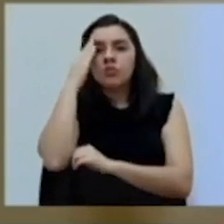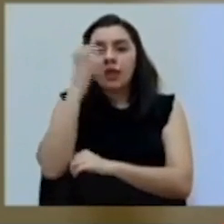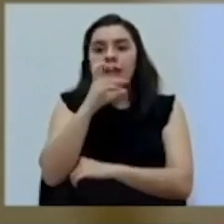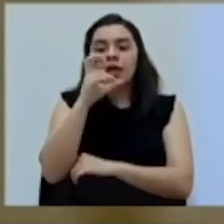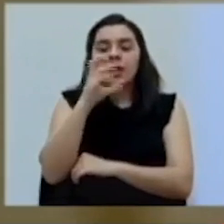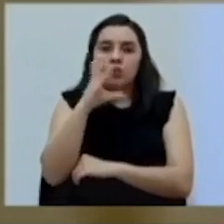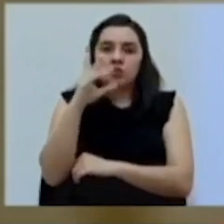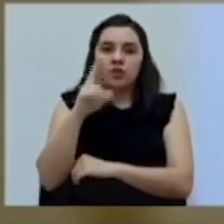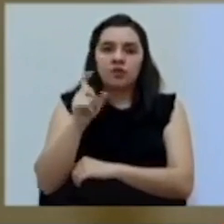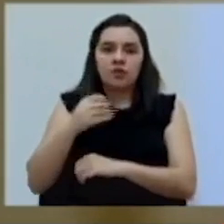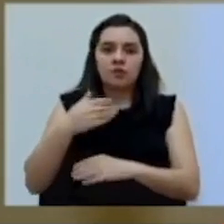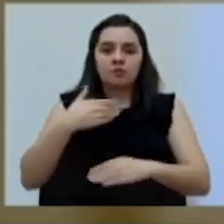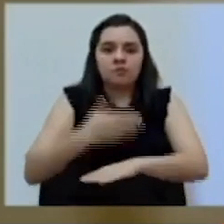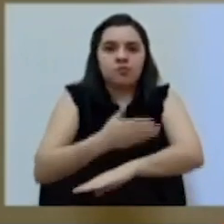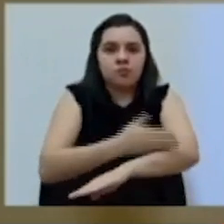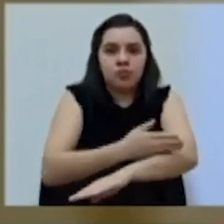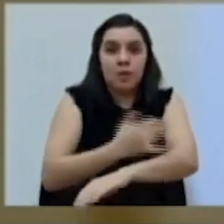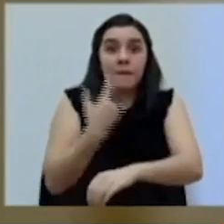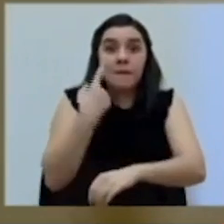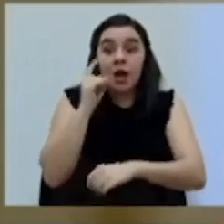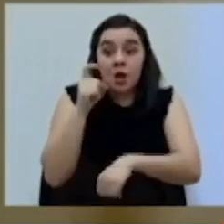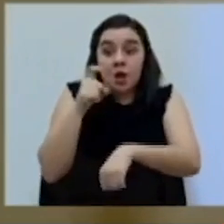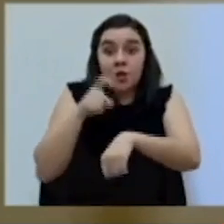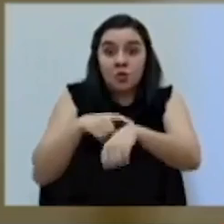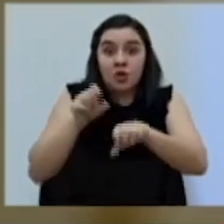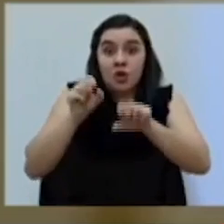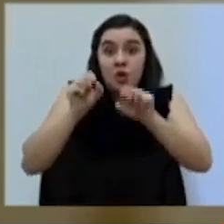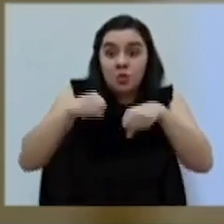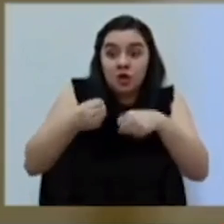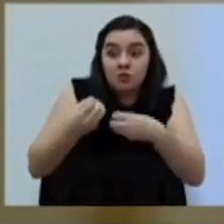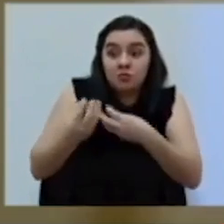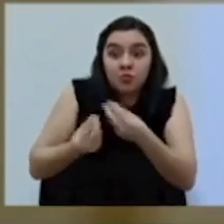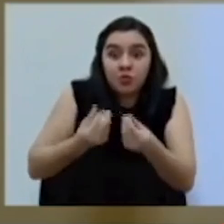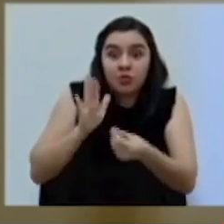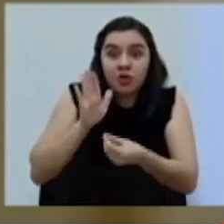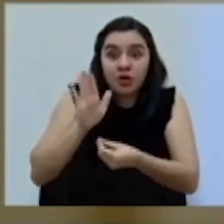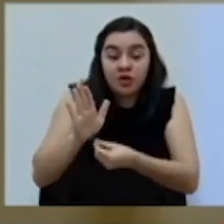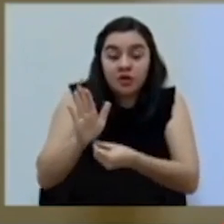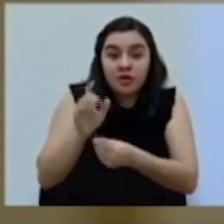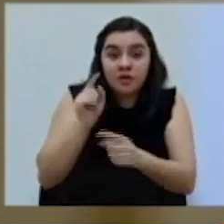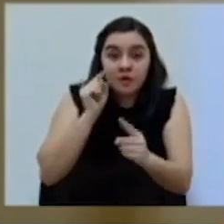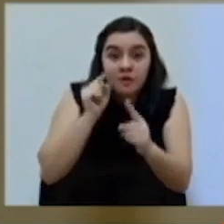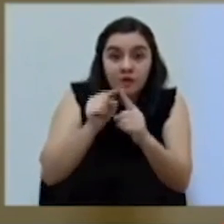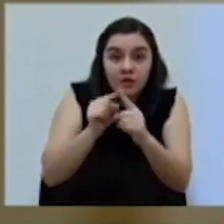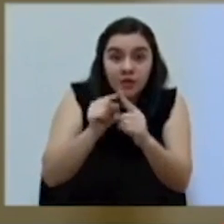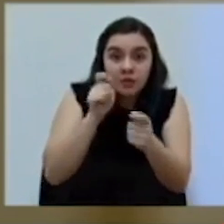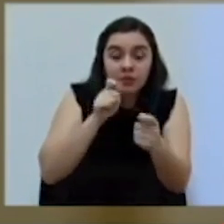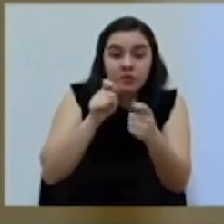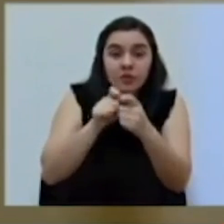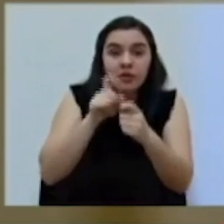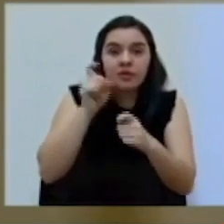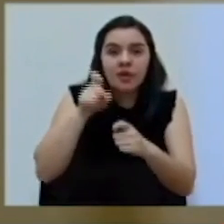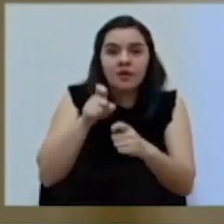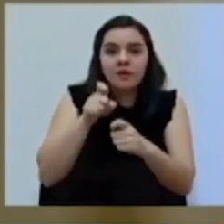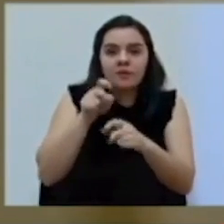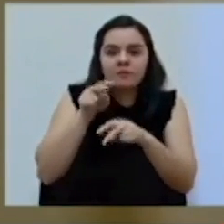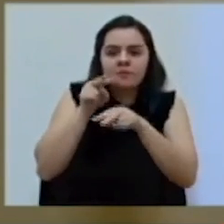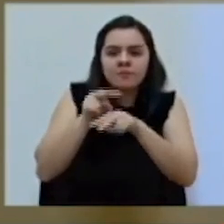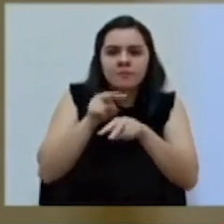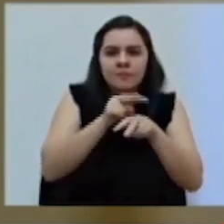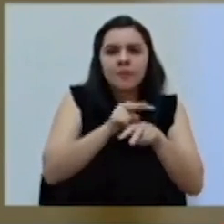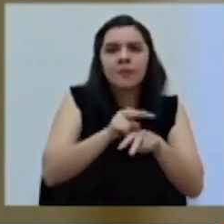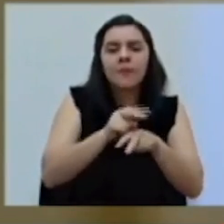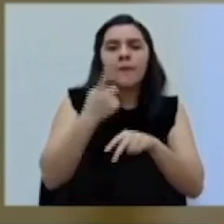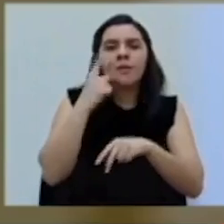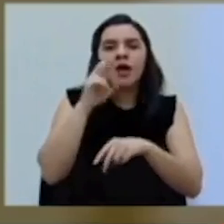tiene que avanzar para cuando, en momento en que ya se tenga la posibilidad de producción para ese fin específico, sea bajo el mayor grado de blindaje para que no